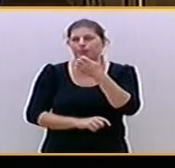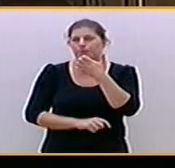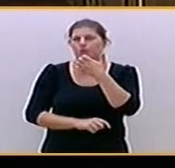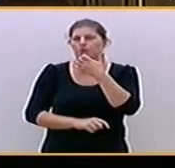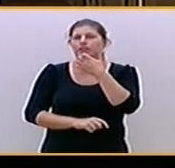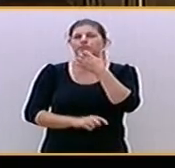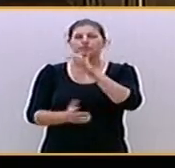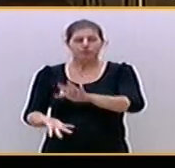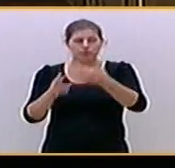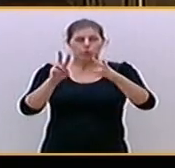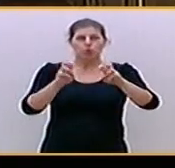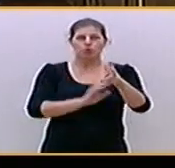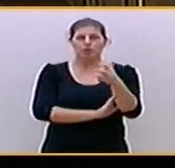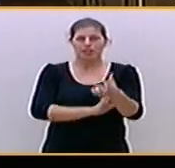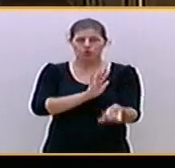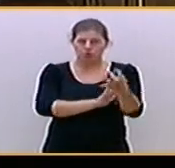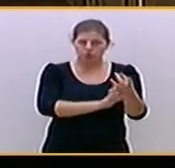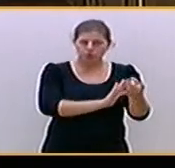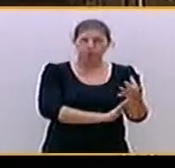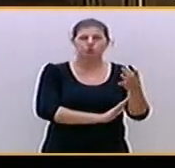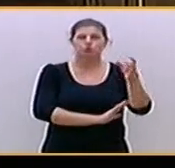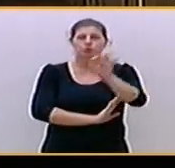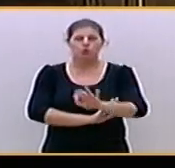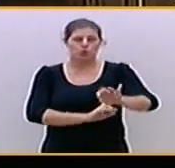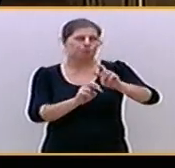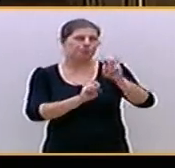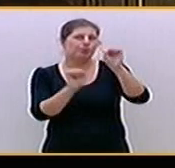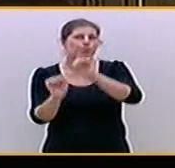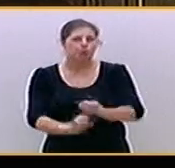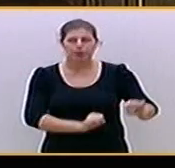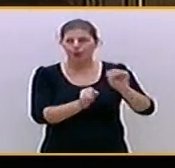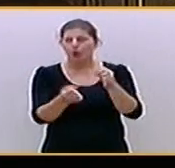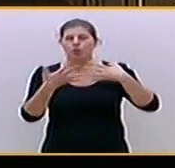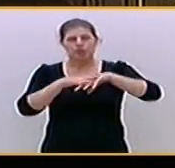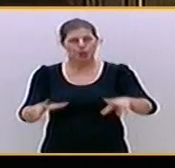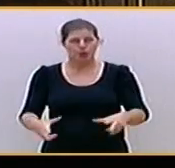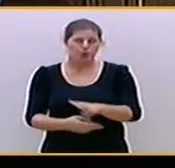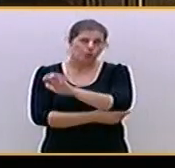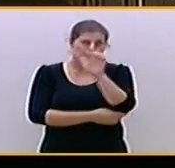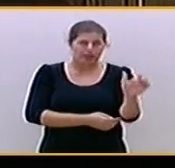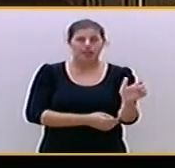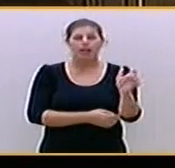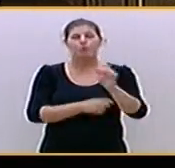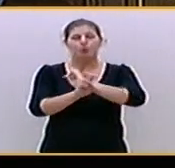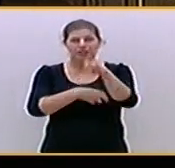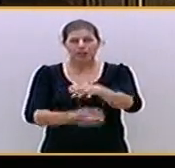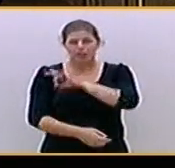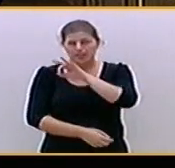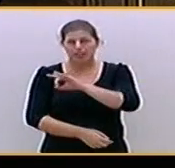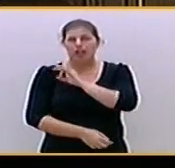derechos necesitados de nueva protección, la integración europea, la modificación del Senado, la simplificación y